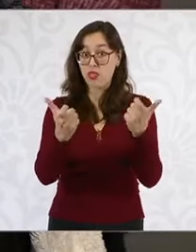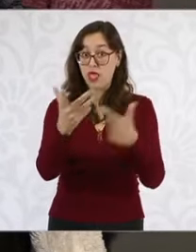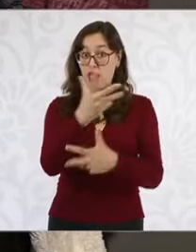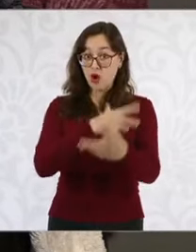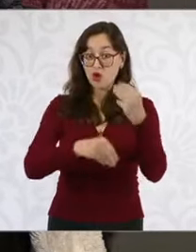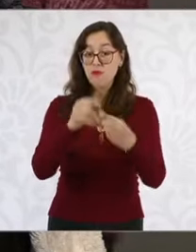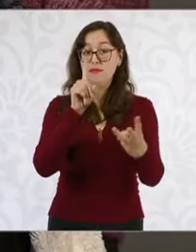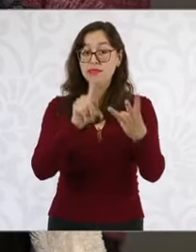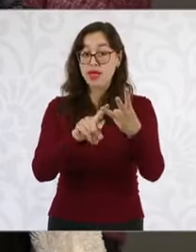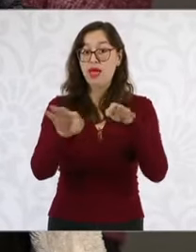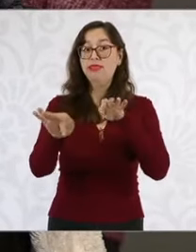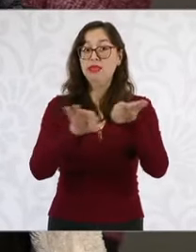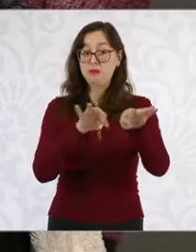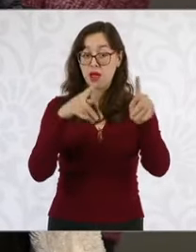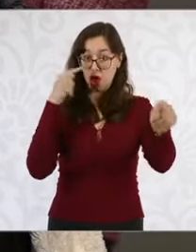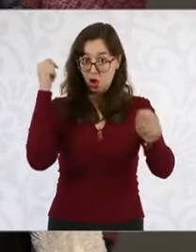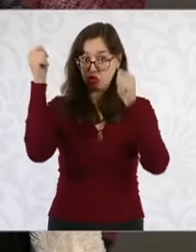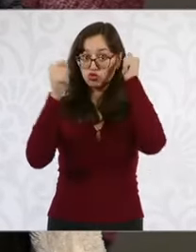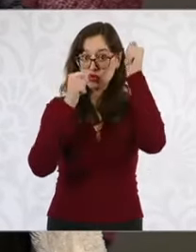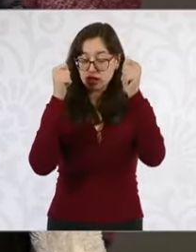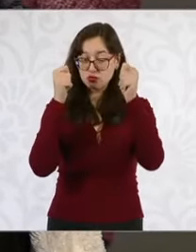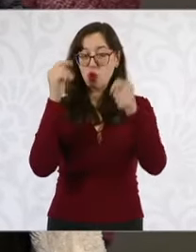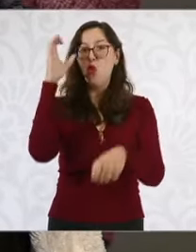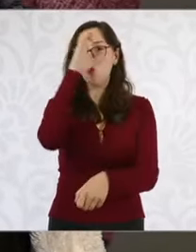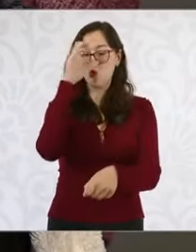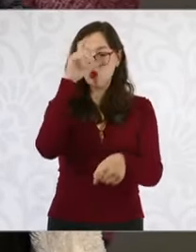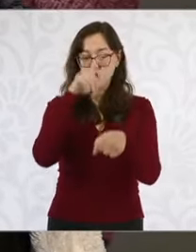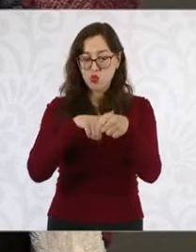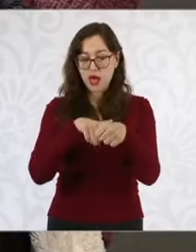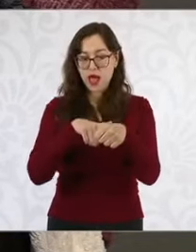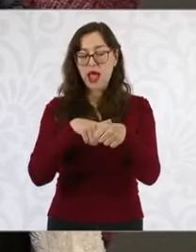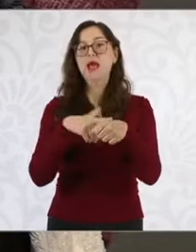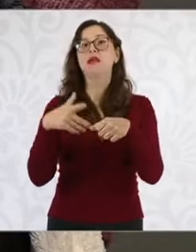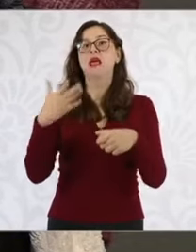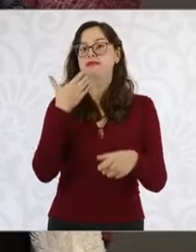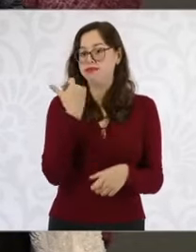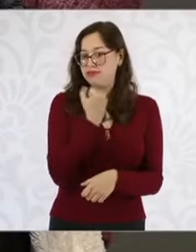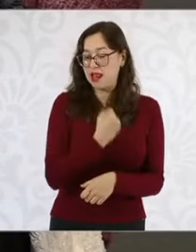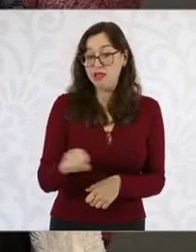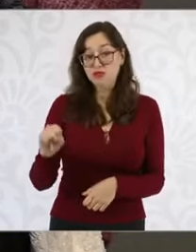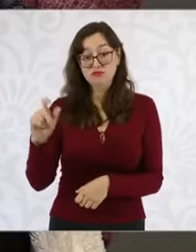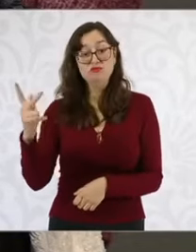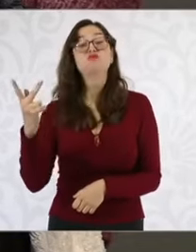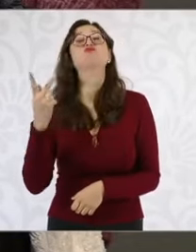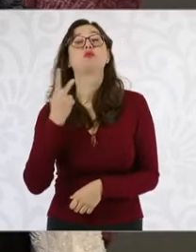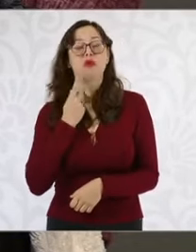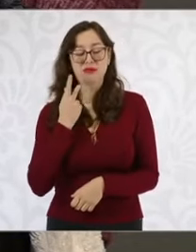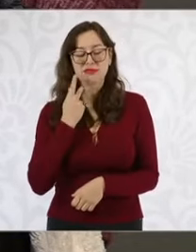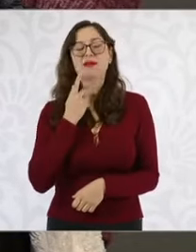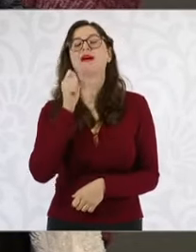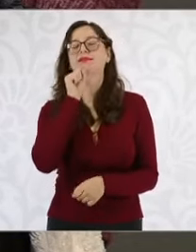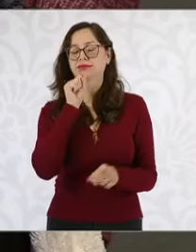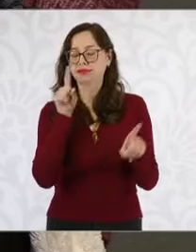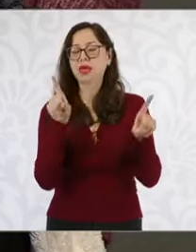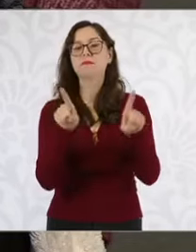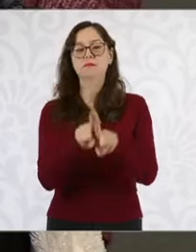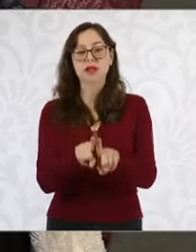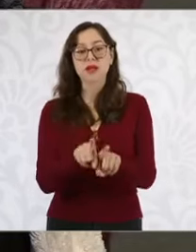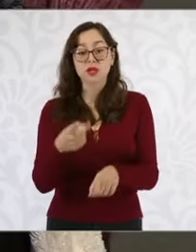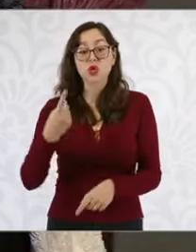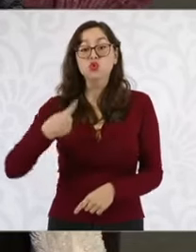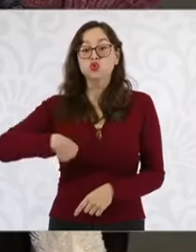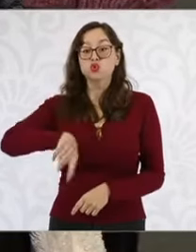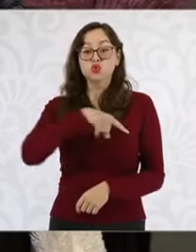trabajo, de turismo, de cultura, de talento, de política, por supuesto. Hablar con naturalidad de